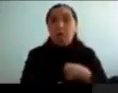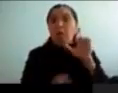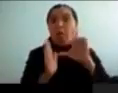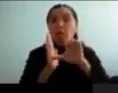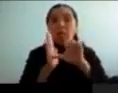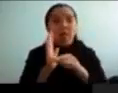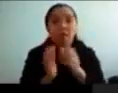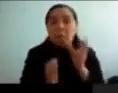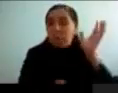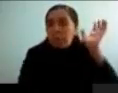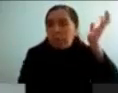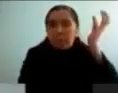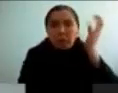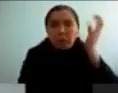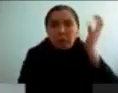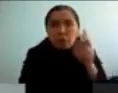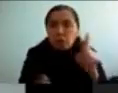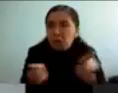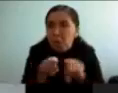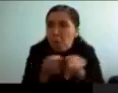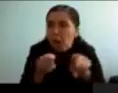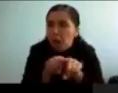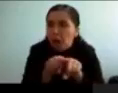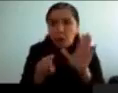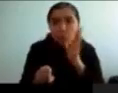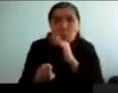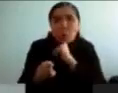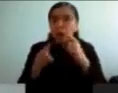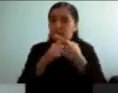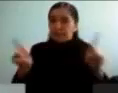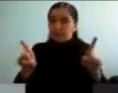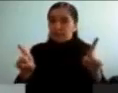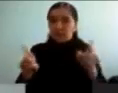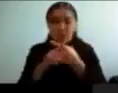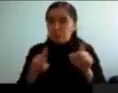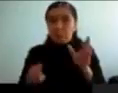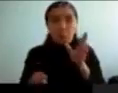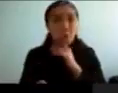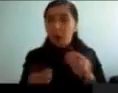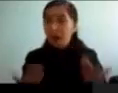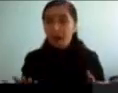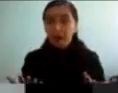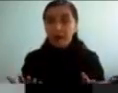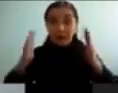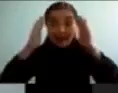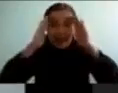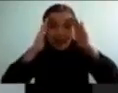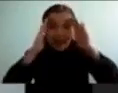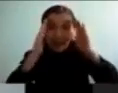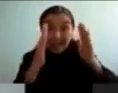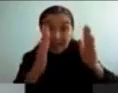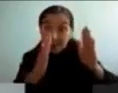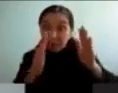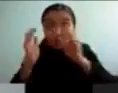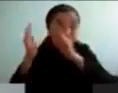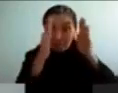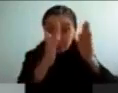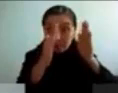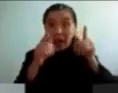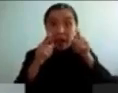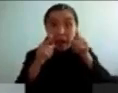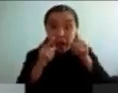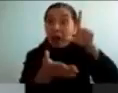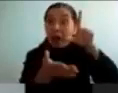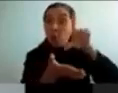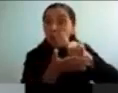identificar, la diferencia, entre estas dos imágenes. Y eso tiene que ver, porque nuestra atención, se desplaza, constantemente, hacia los lugares, de manera,